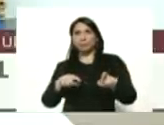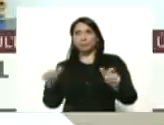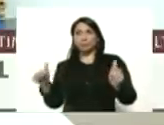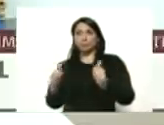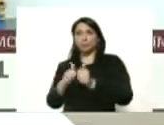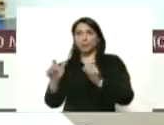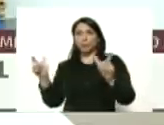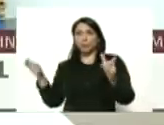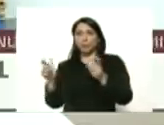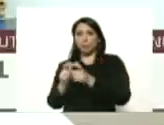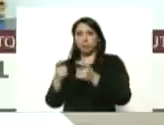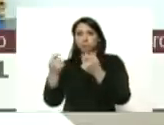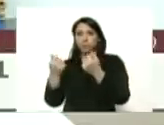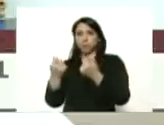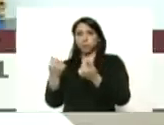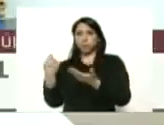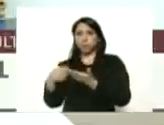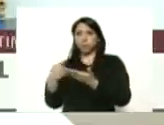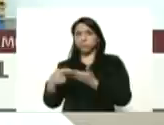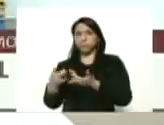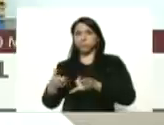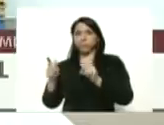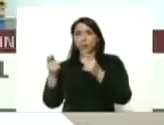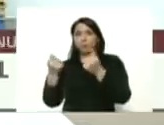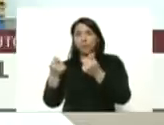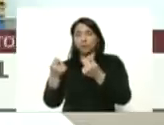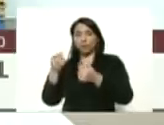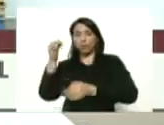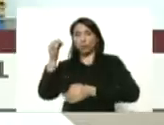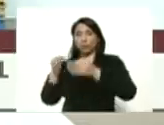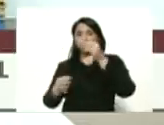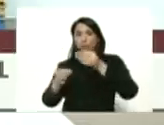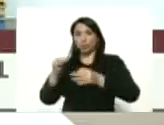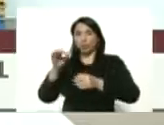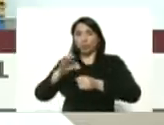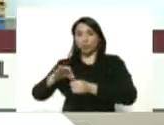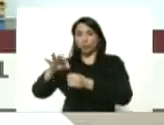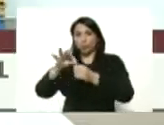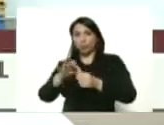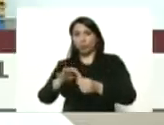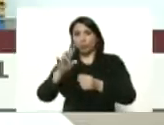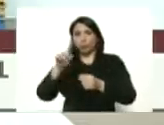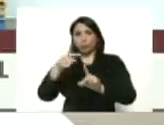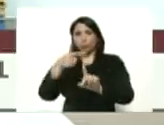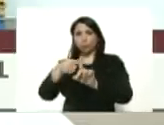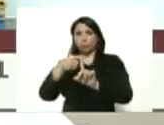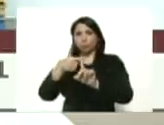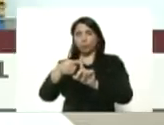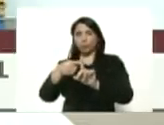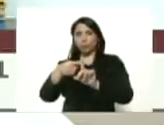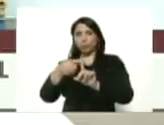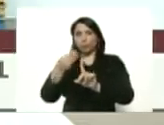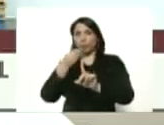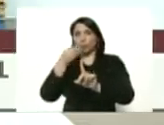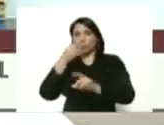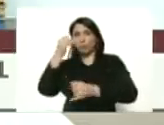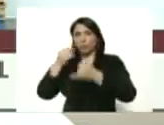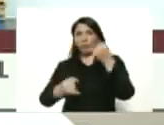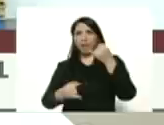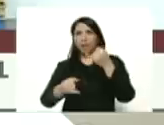reducción de costos financieros que permitirá un precio justo a la cosecha impactando positivamente al consumidor final